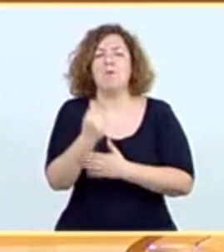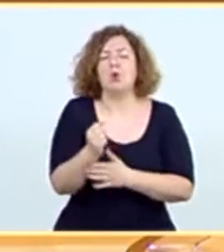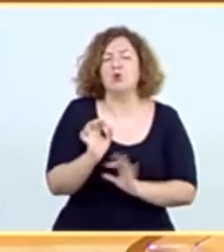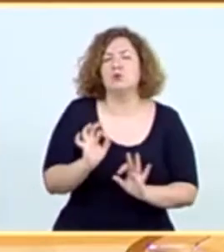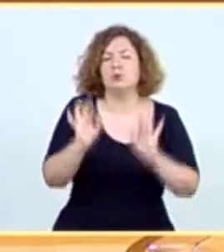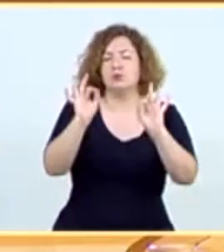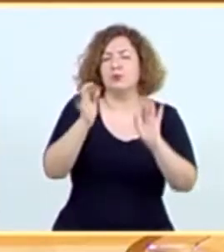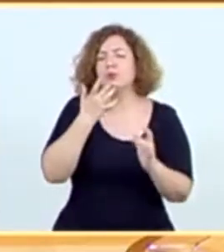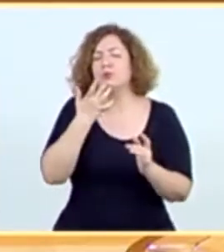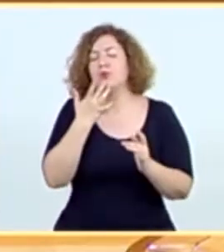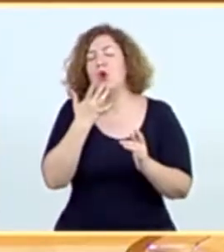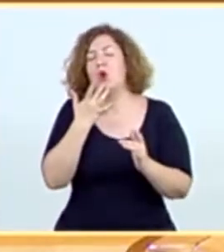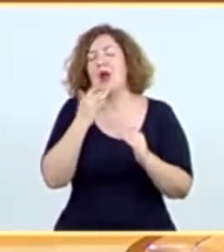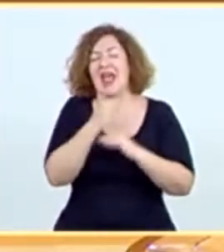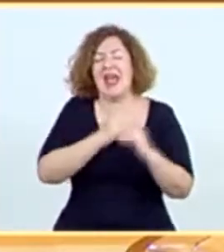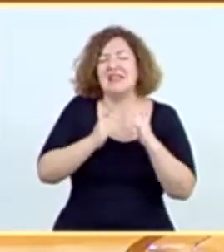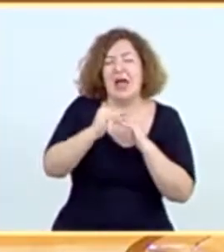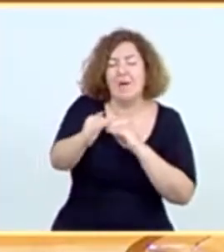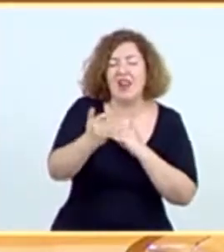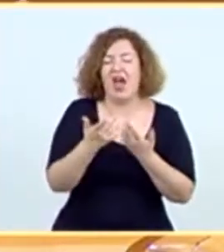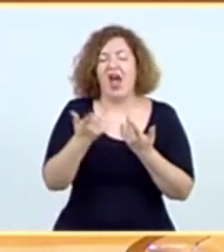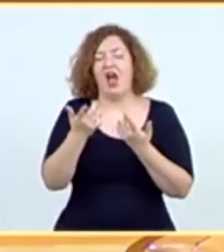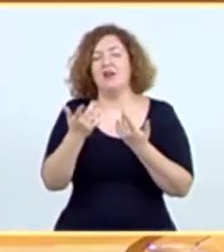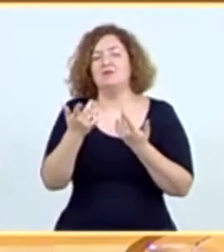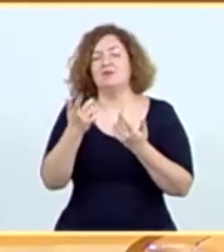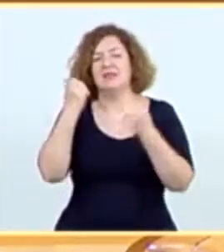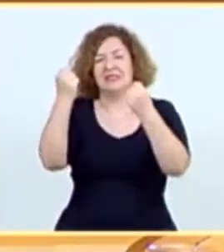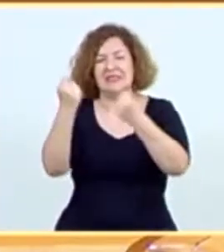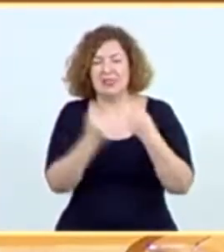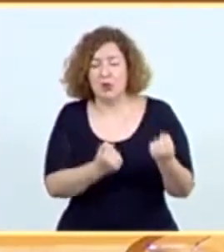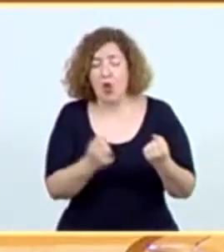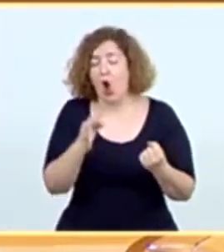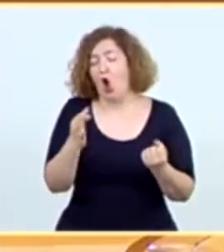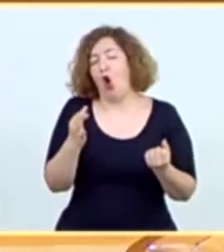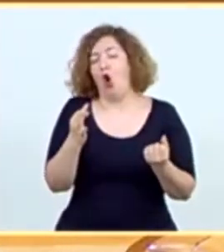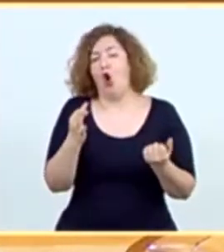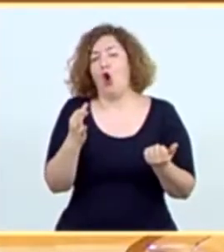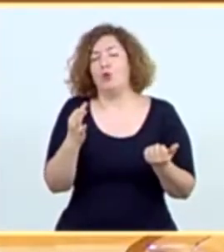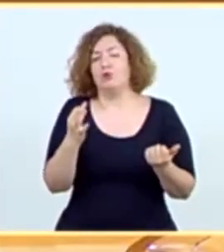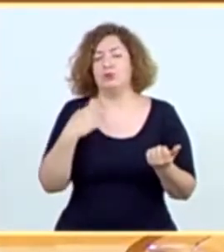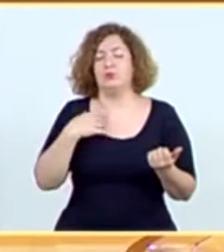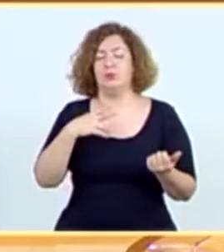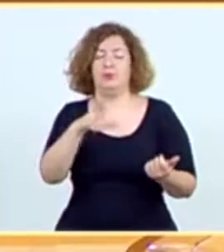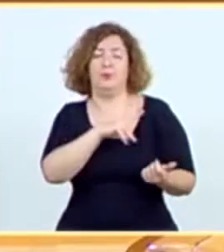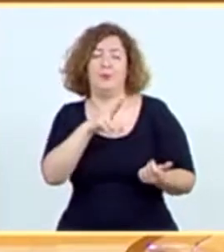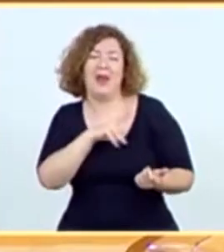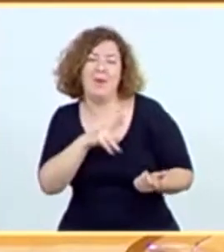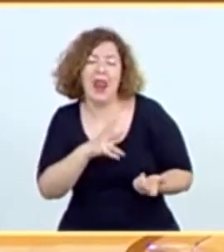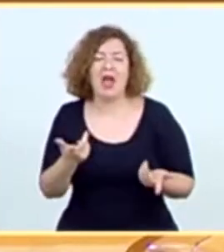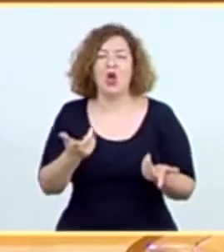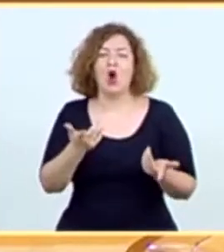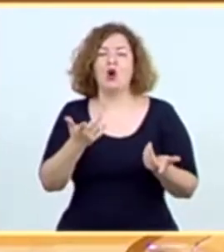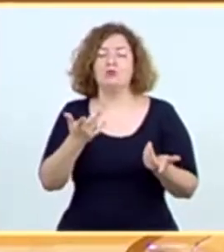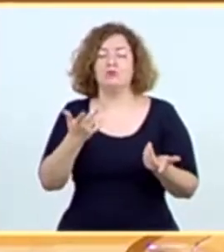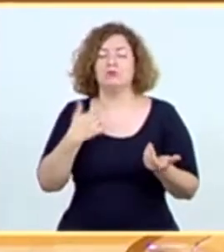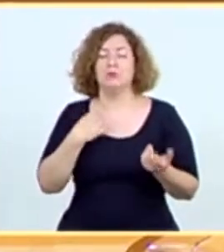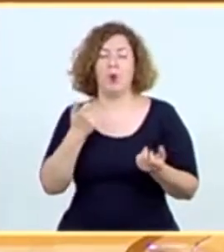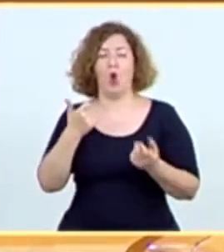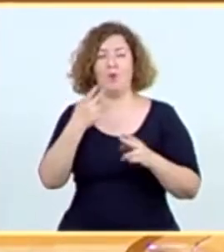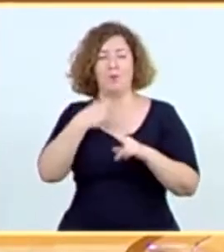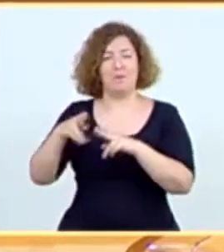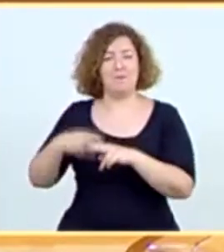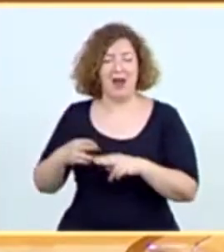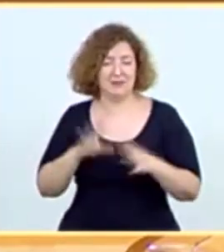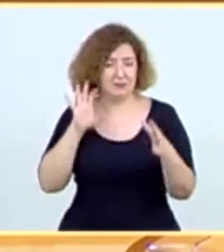sea por la estabilidad institucional o sea por algunos privilegios partidistas. Por tanto, ¿cuál es la voluntad real de